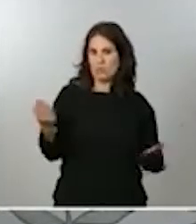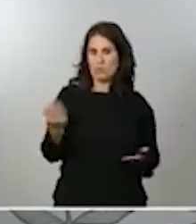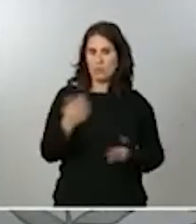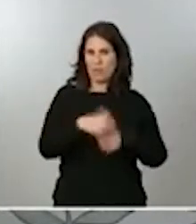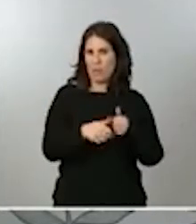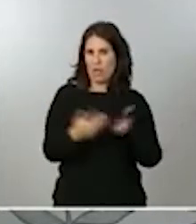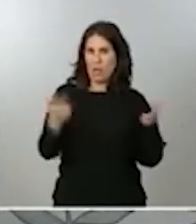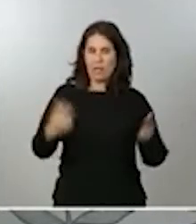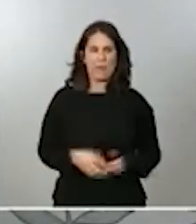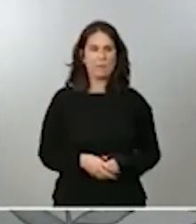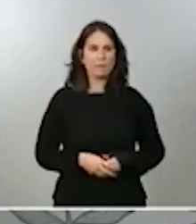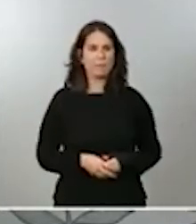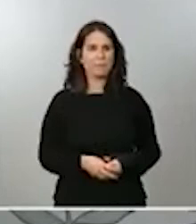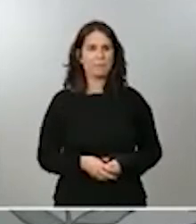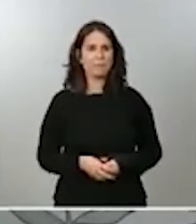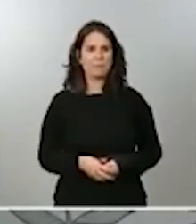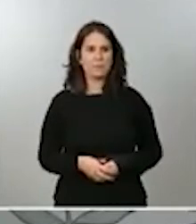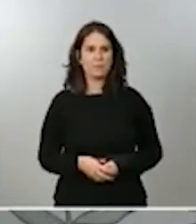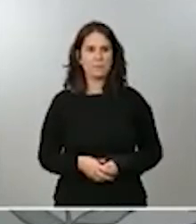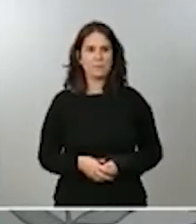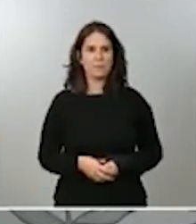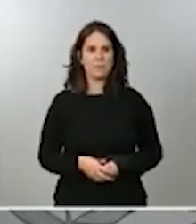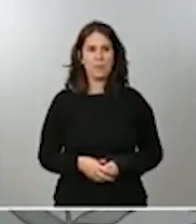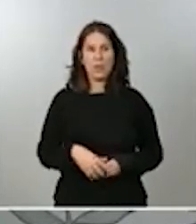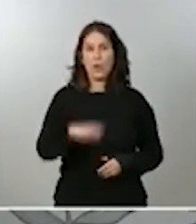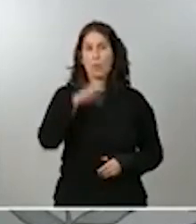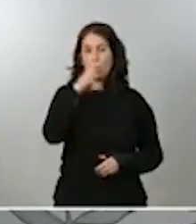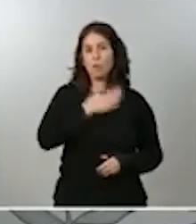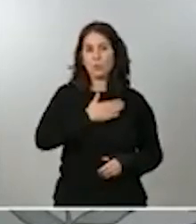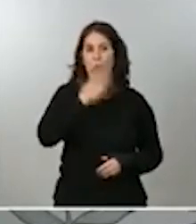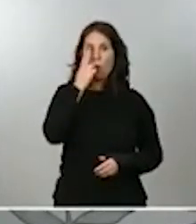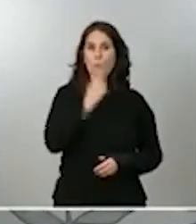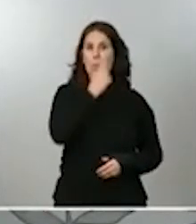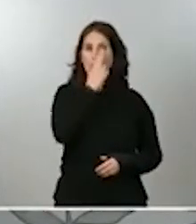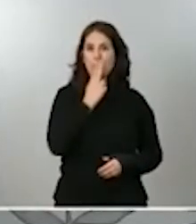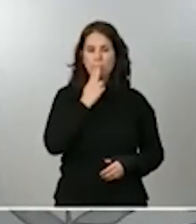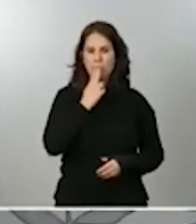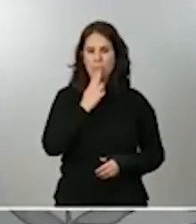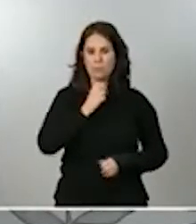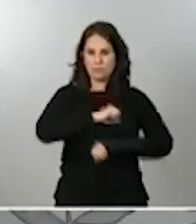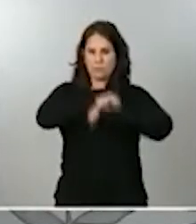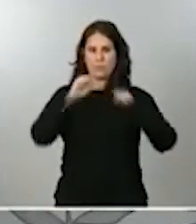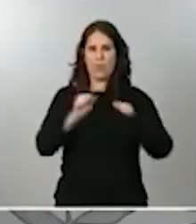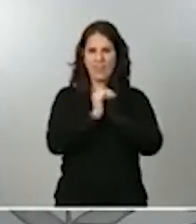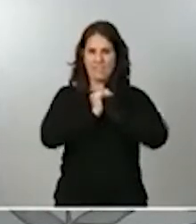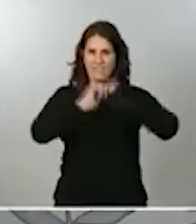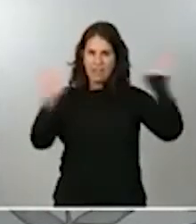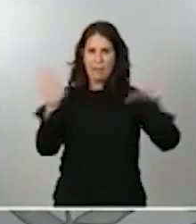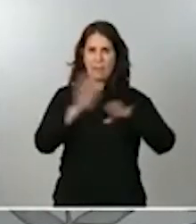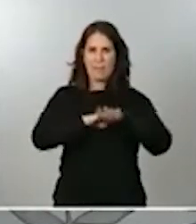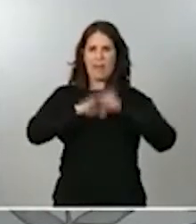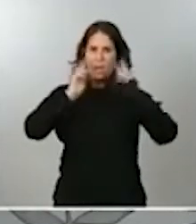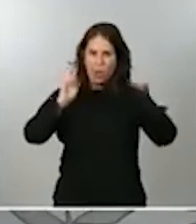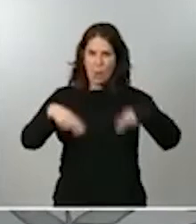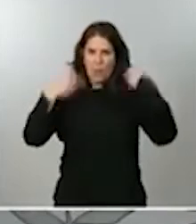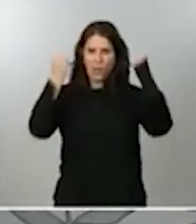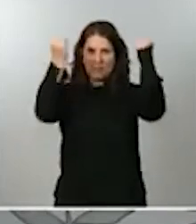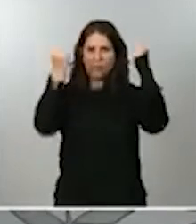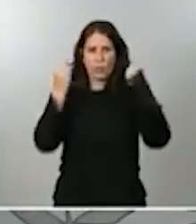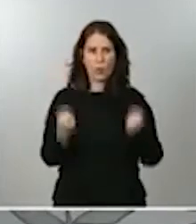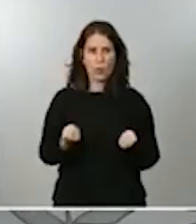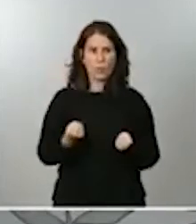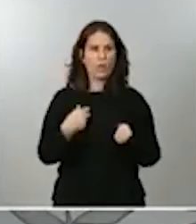Por tanto, nuestro compromiso sigue siendo firme en la renovación de estas instituciones. No vamos a permitir que se